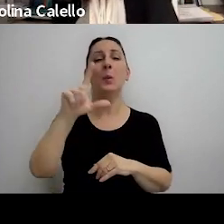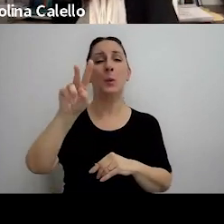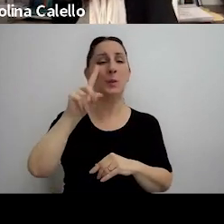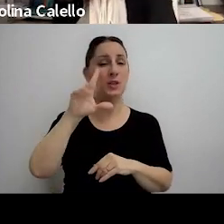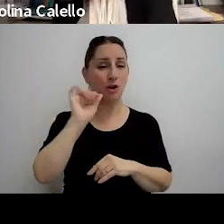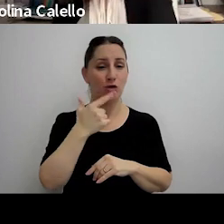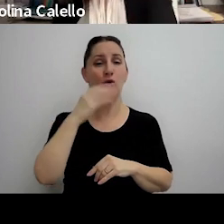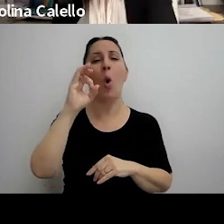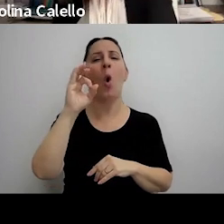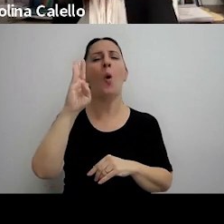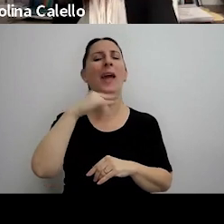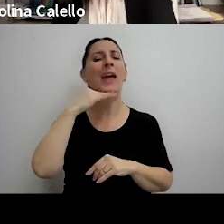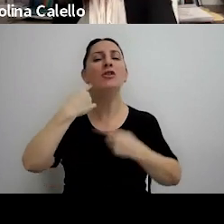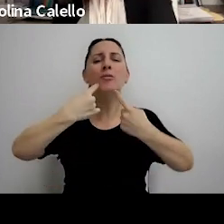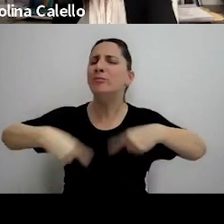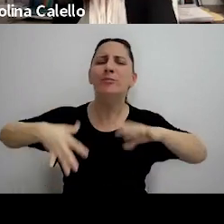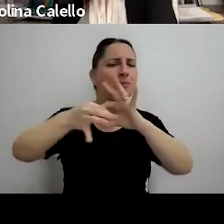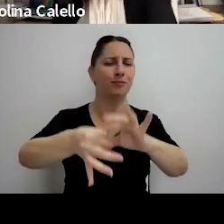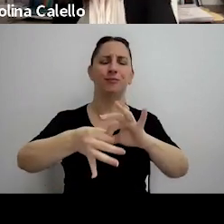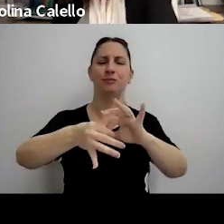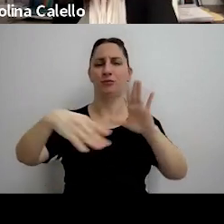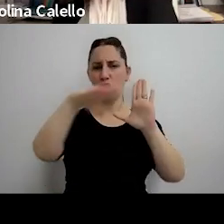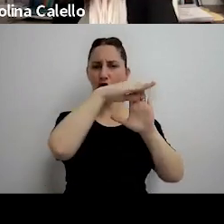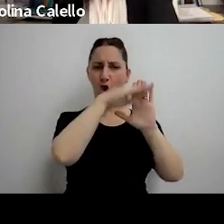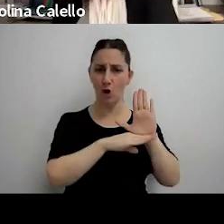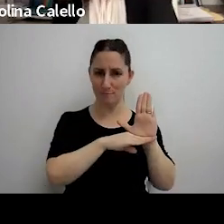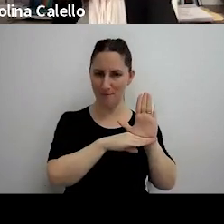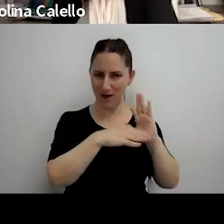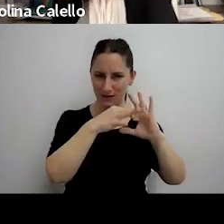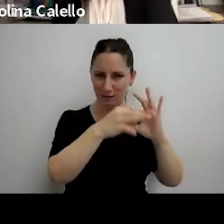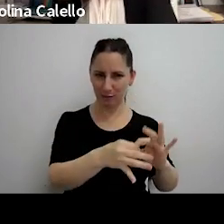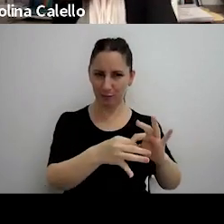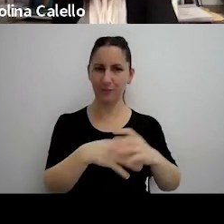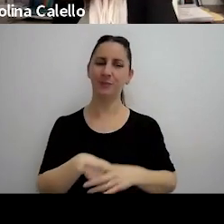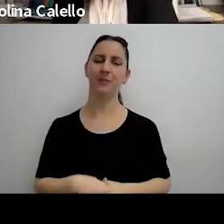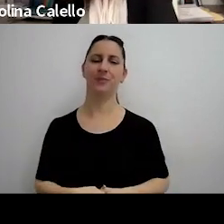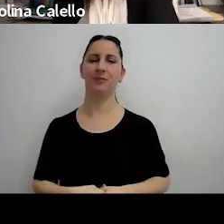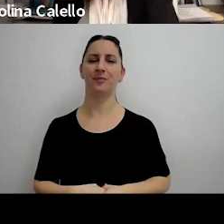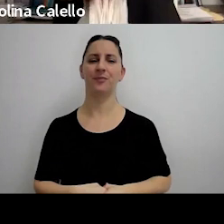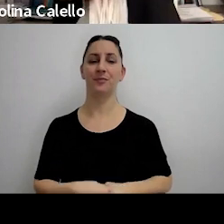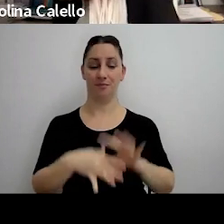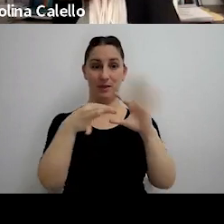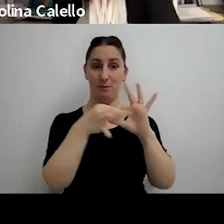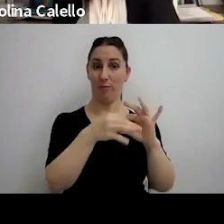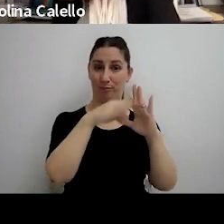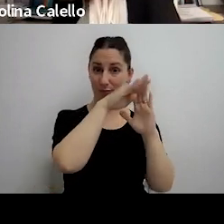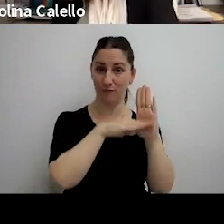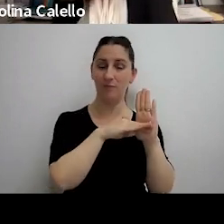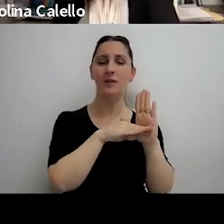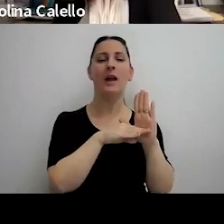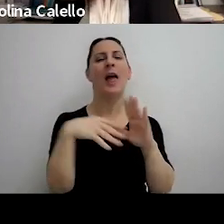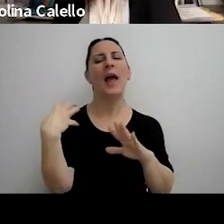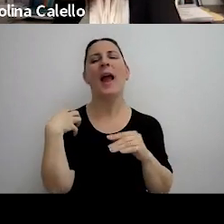refieren a las normas o a las sí a las normas que fundan el acto en general